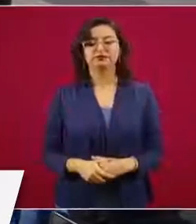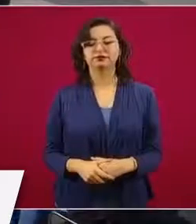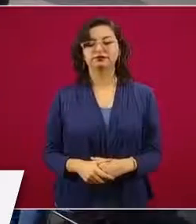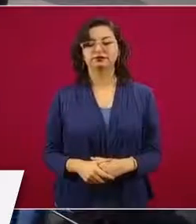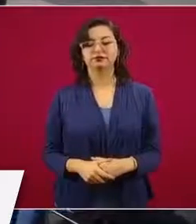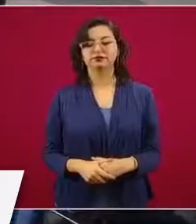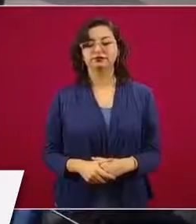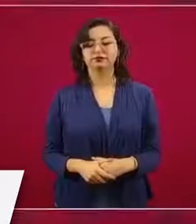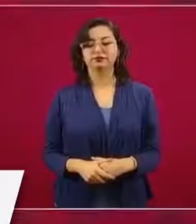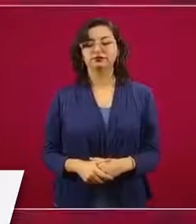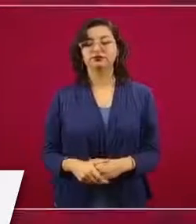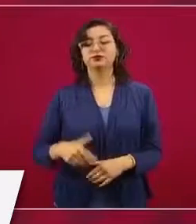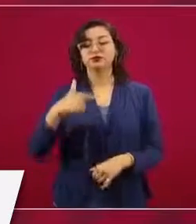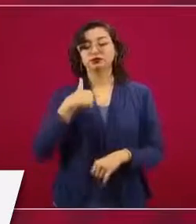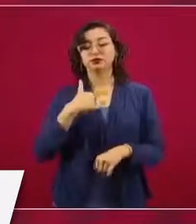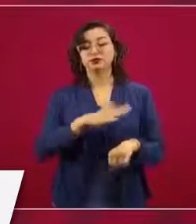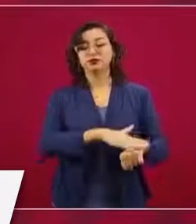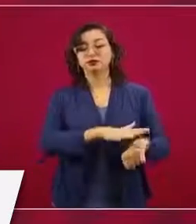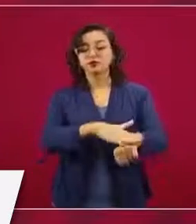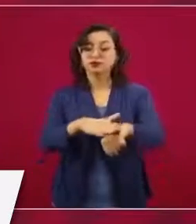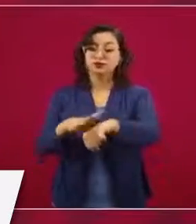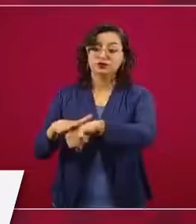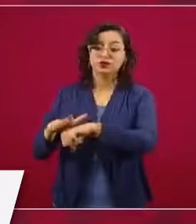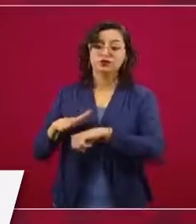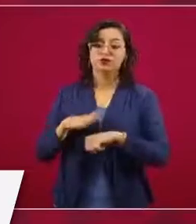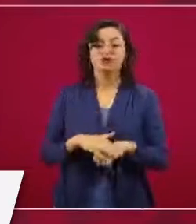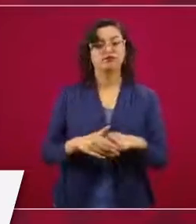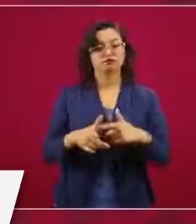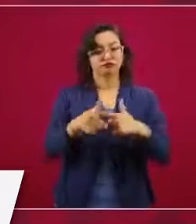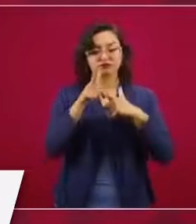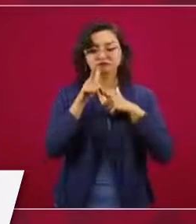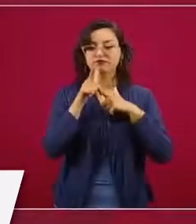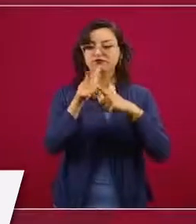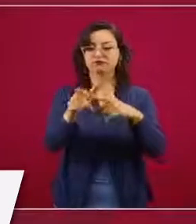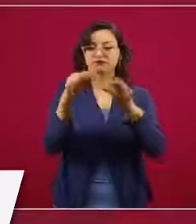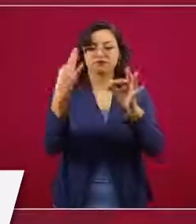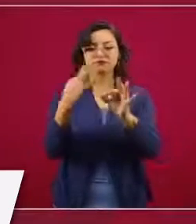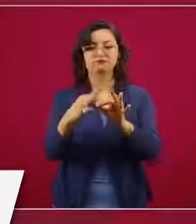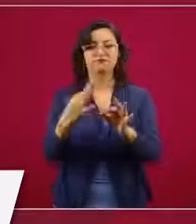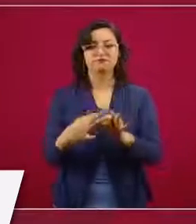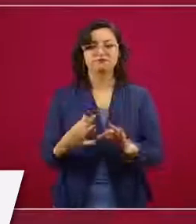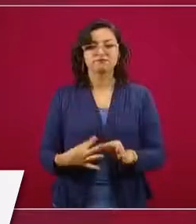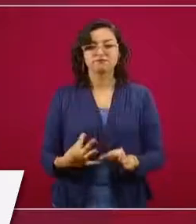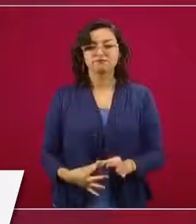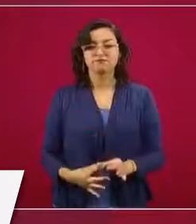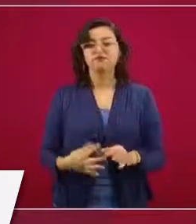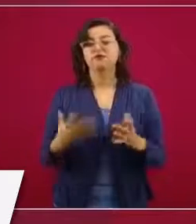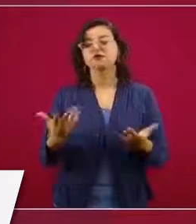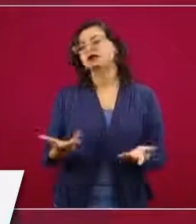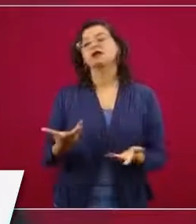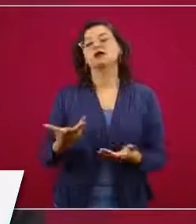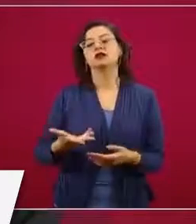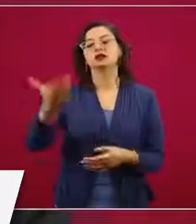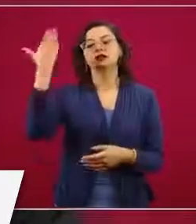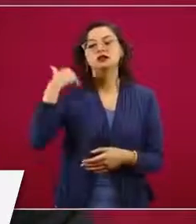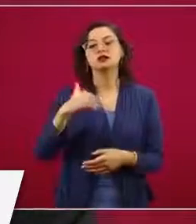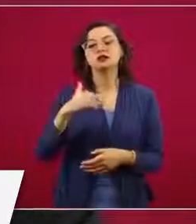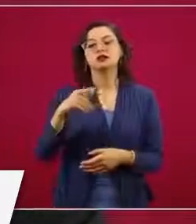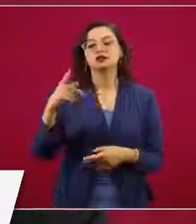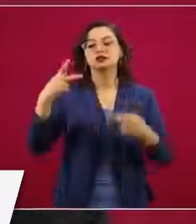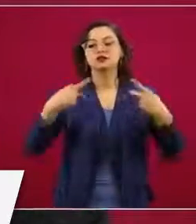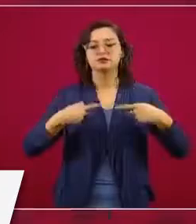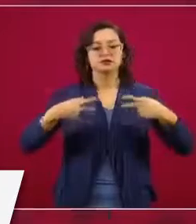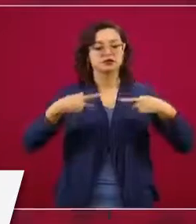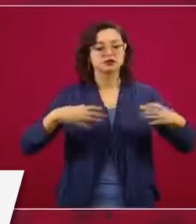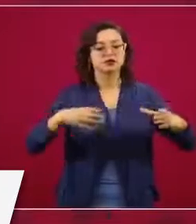Y yo convoco a que continuemos así. Desde el principio, por recomendación de los especialistas,